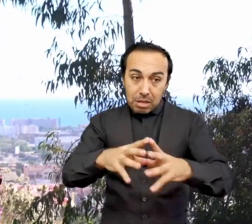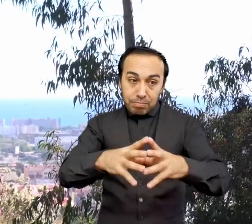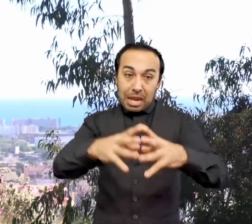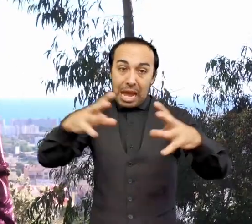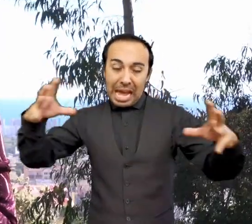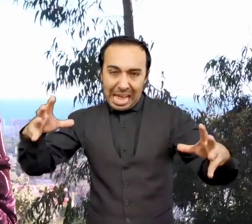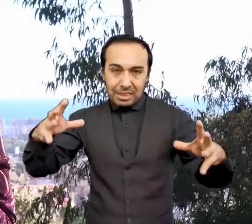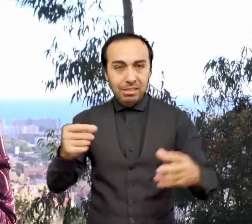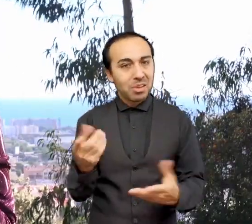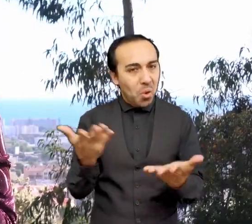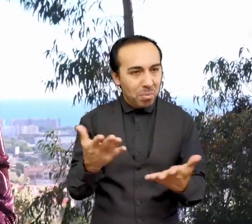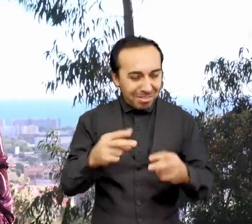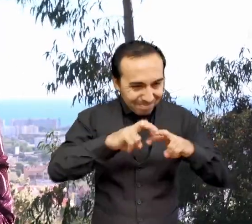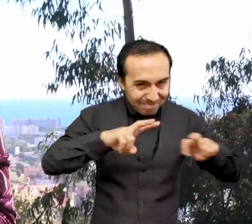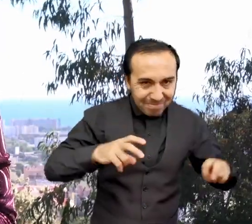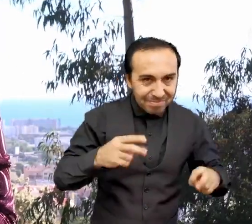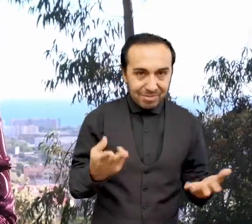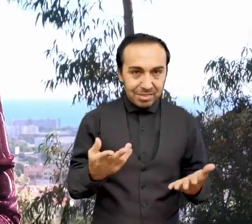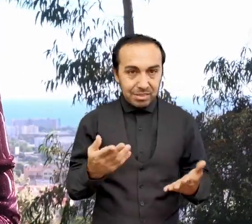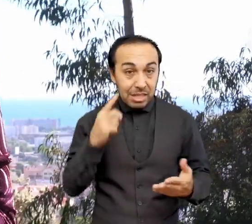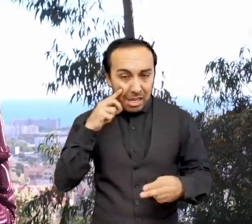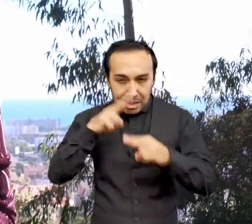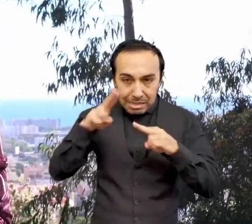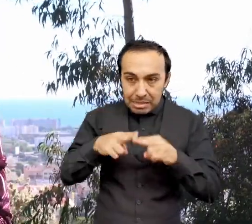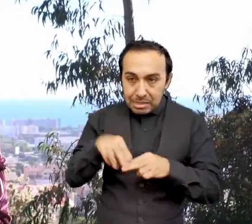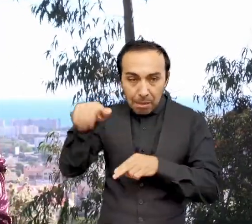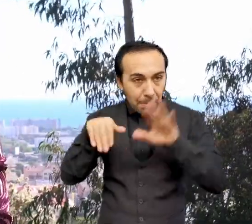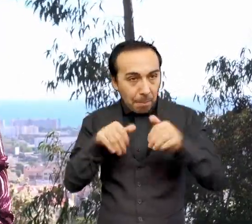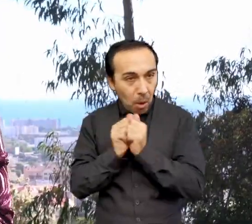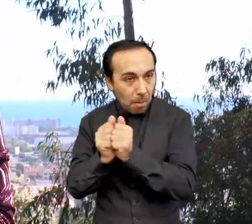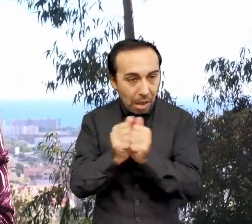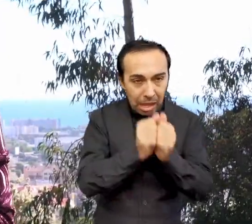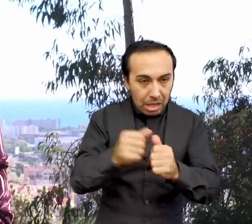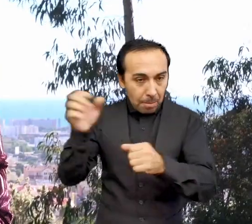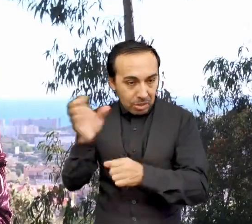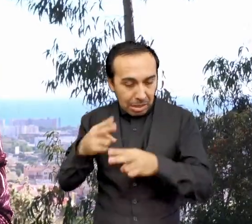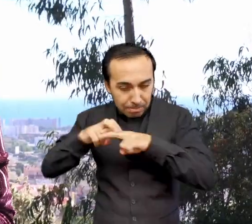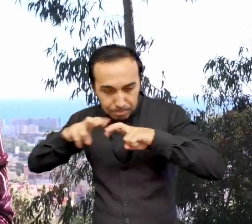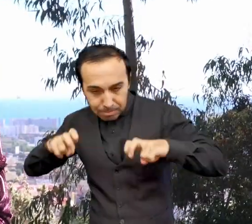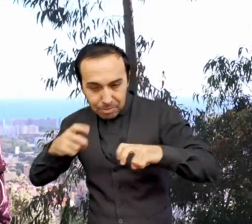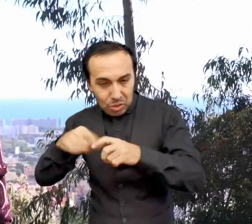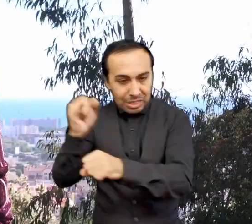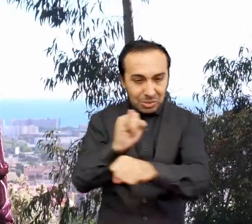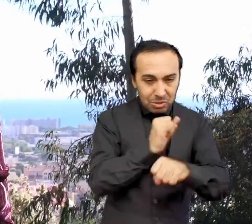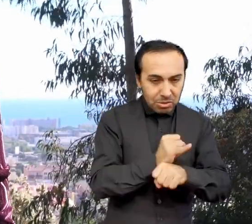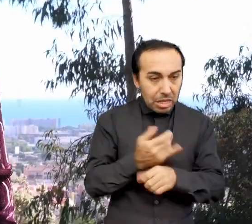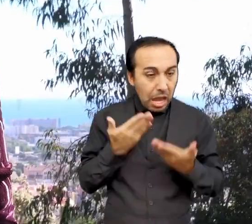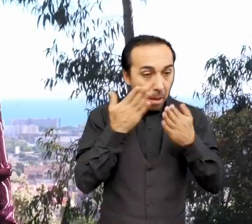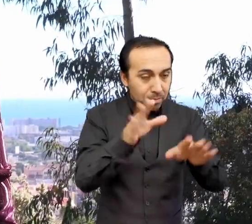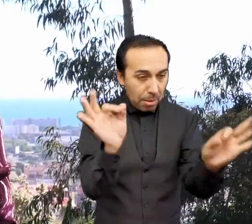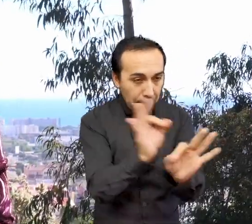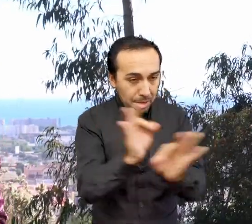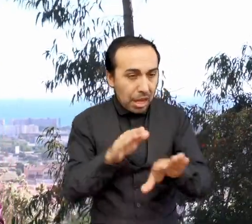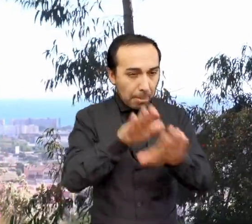explosión. Incluye observadores y teóricos de varias instituciones que aportan los recursos teóricos y